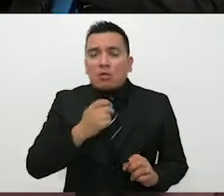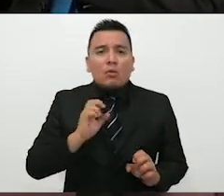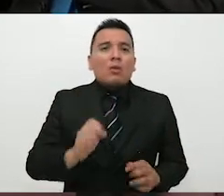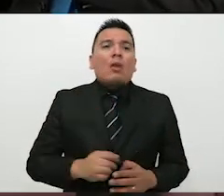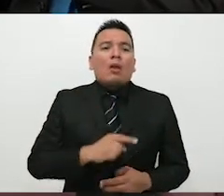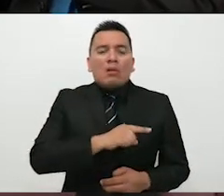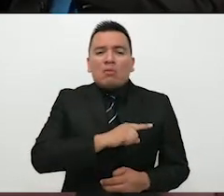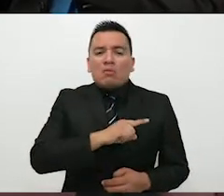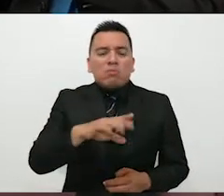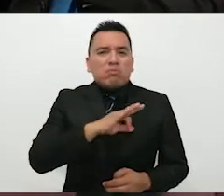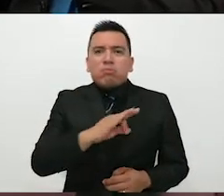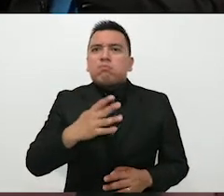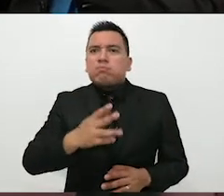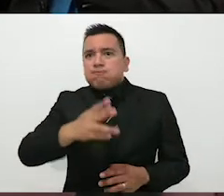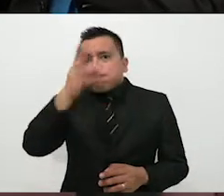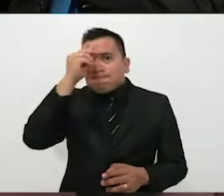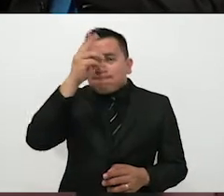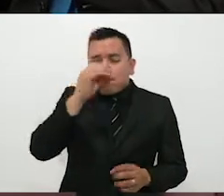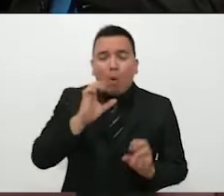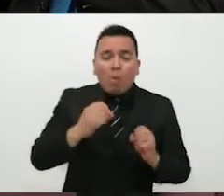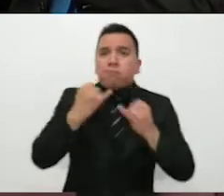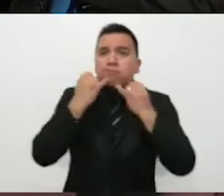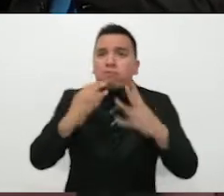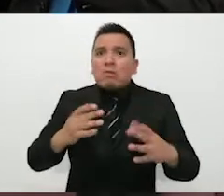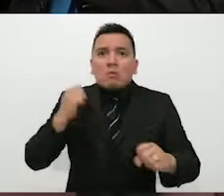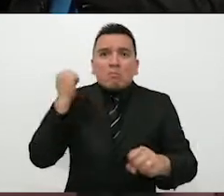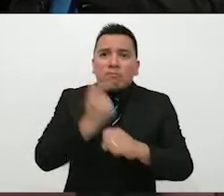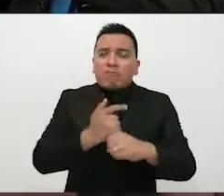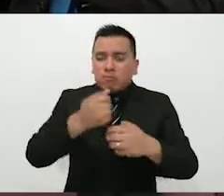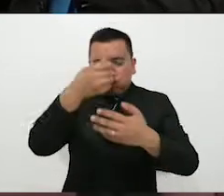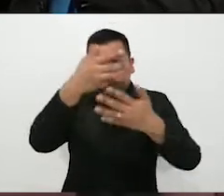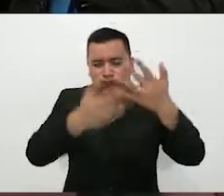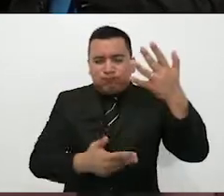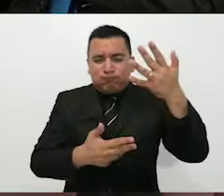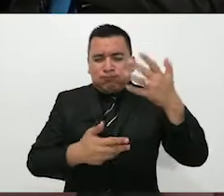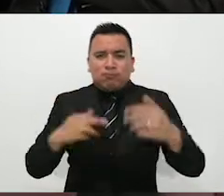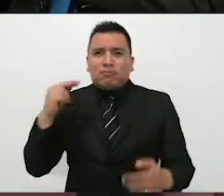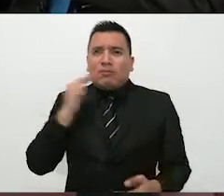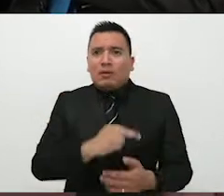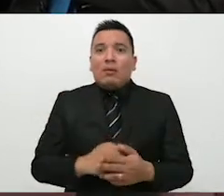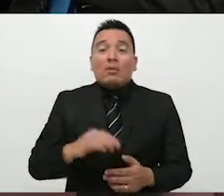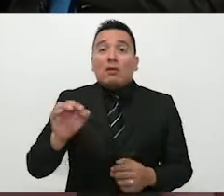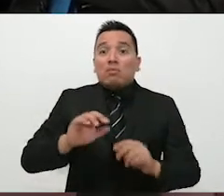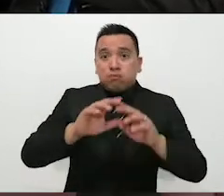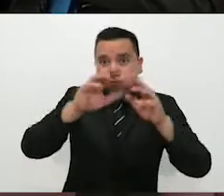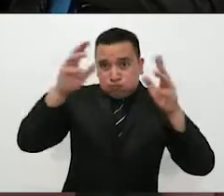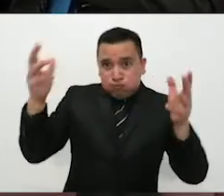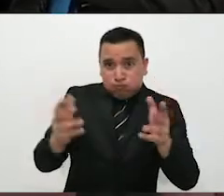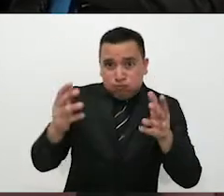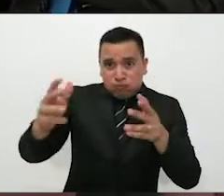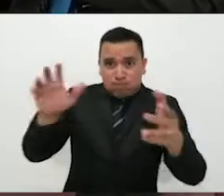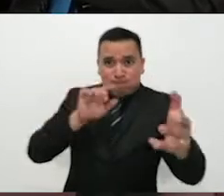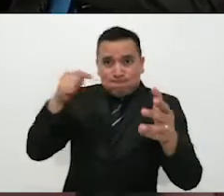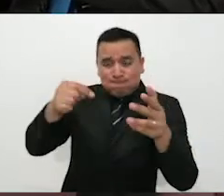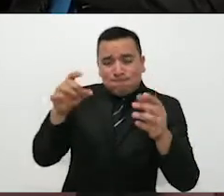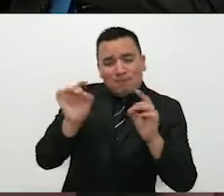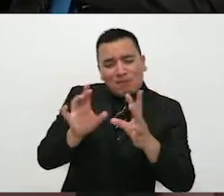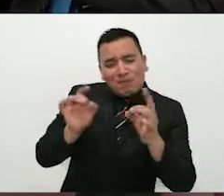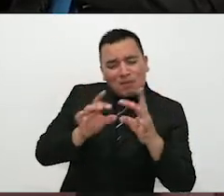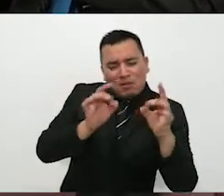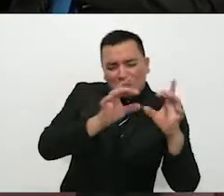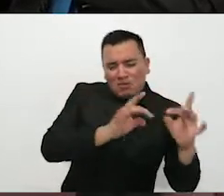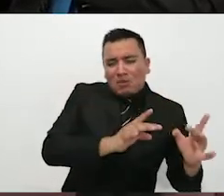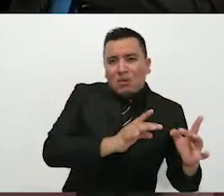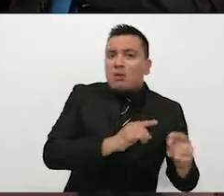los jóvenes de hoy tienen un acceso a la información ilimitado e inmediato. Lo que pasa al otro lado del mundo, ellos ya se están dando